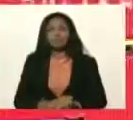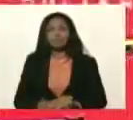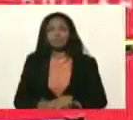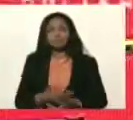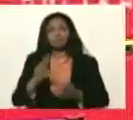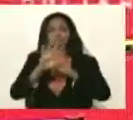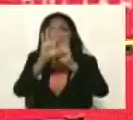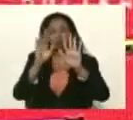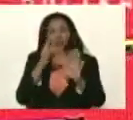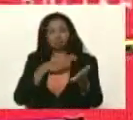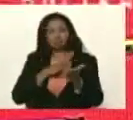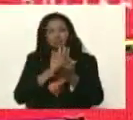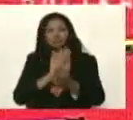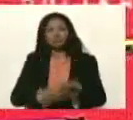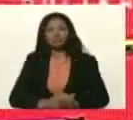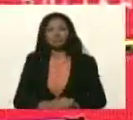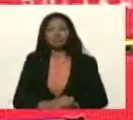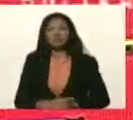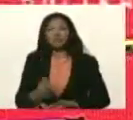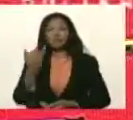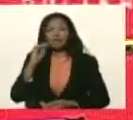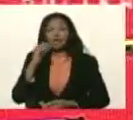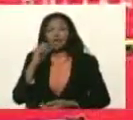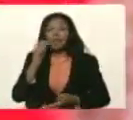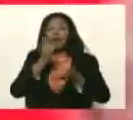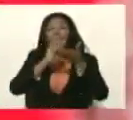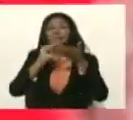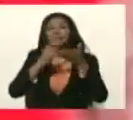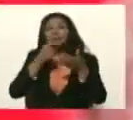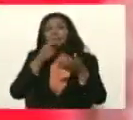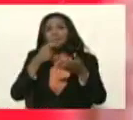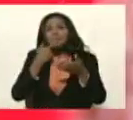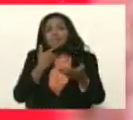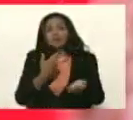Correcto, aquí tiene, mire, este lapicero es bellísimo,